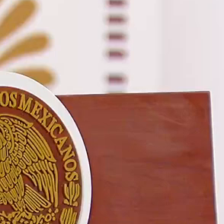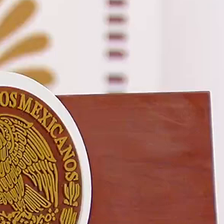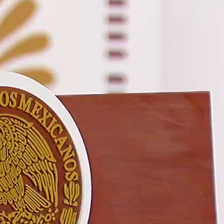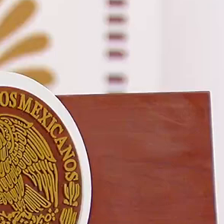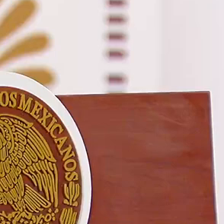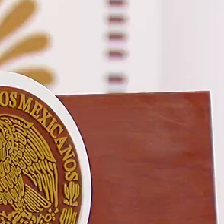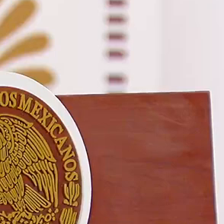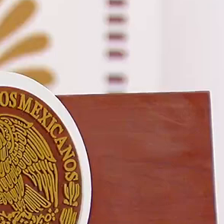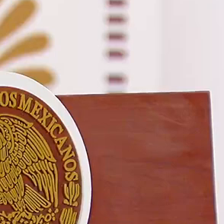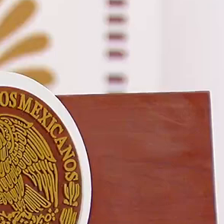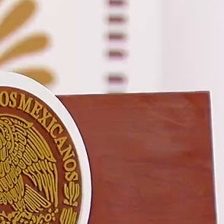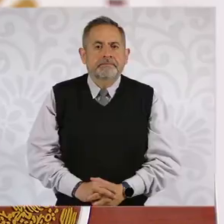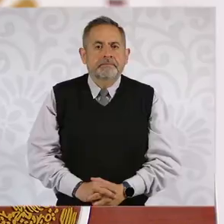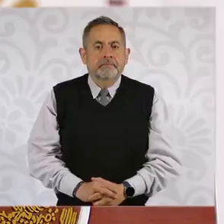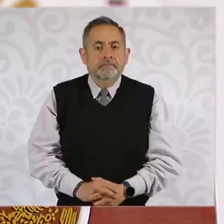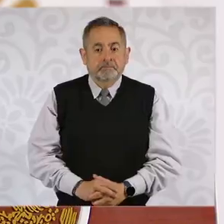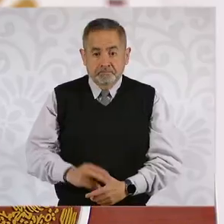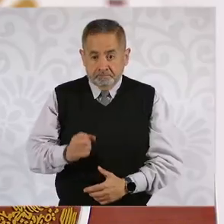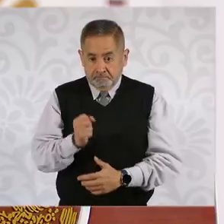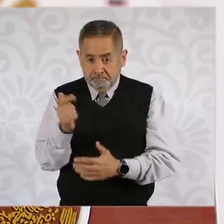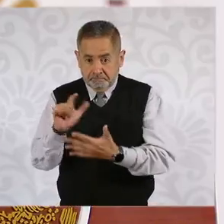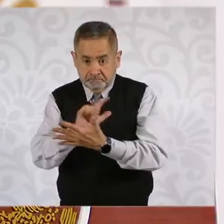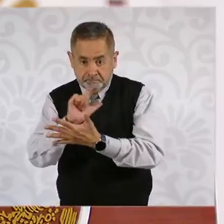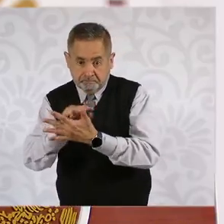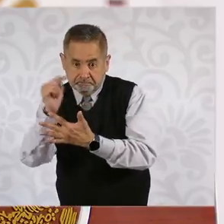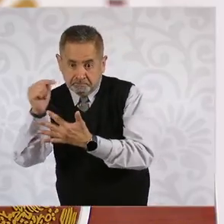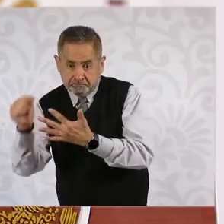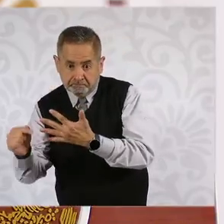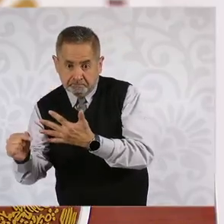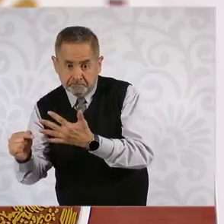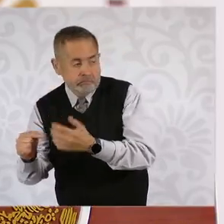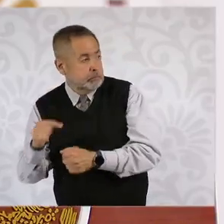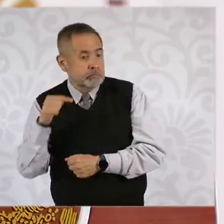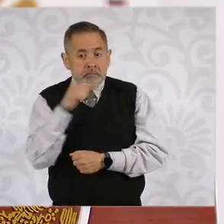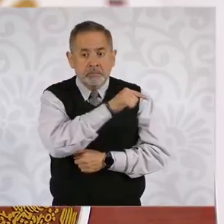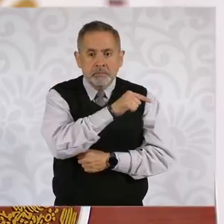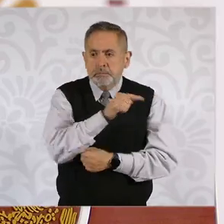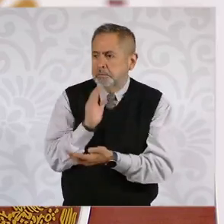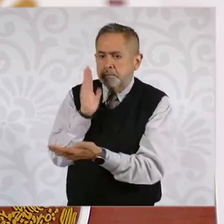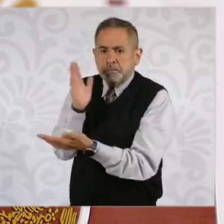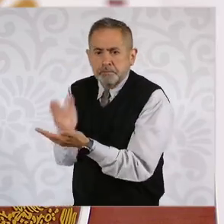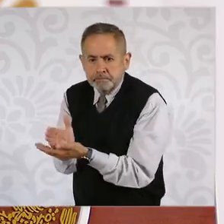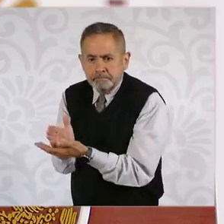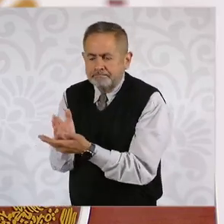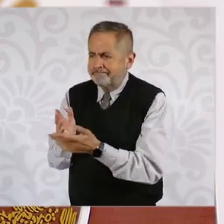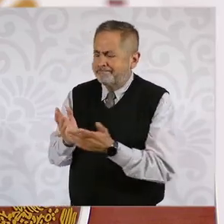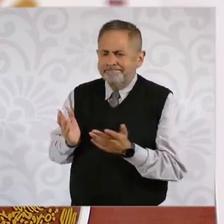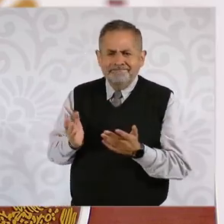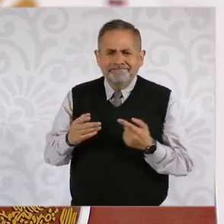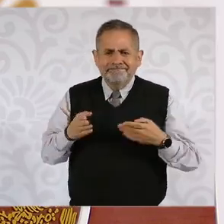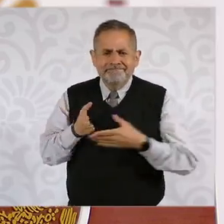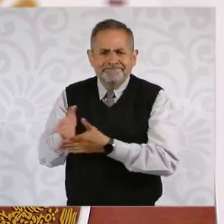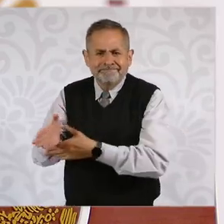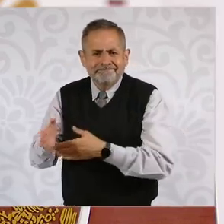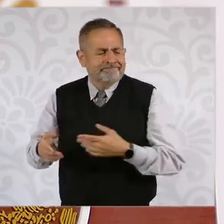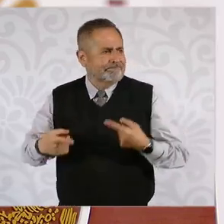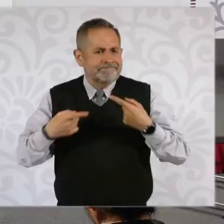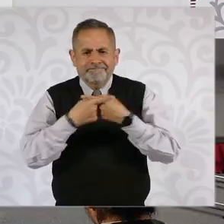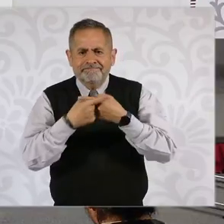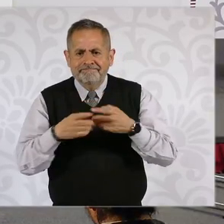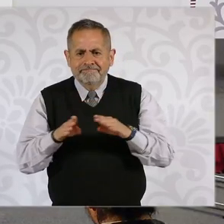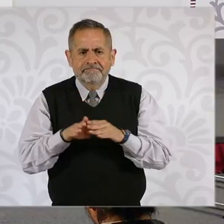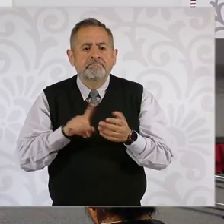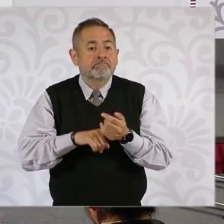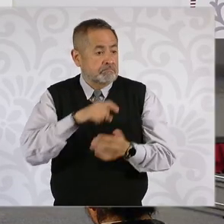Algunas de las leyes y las suspensiones de amparo vienen en este cuadro, esta es información de la Consejería